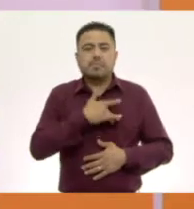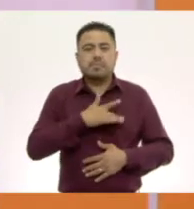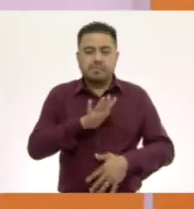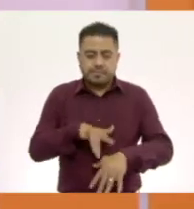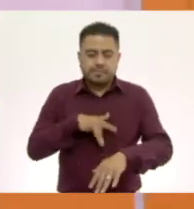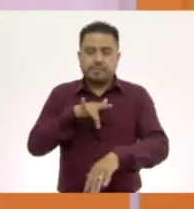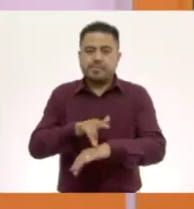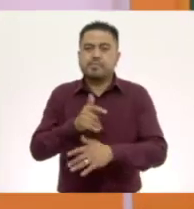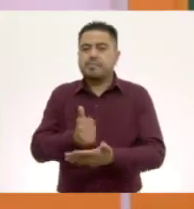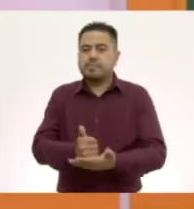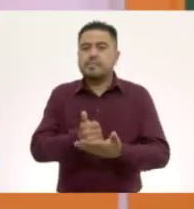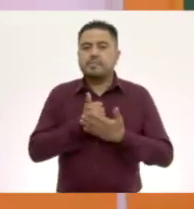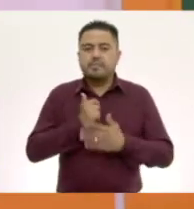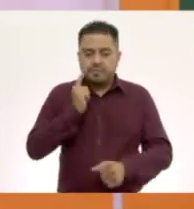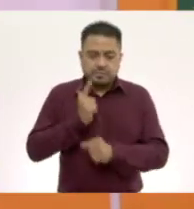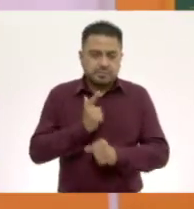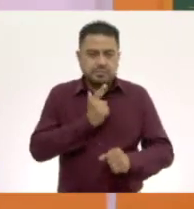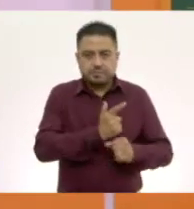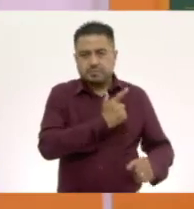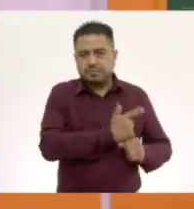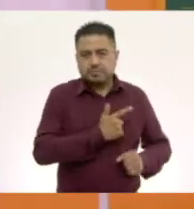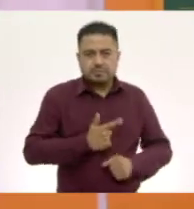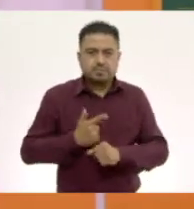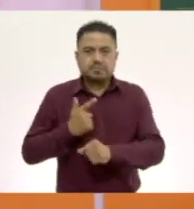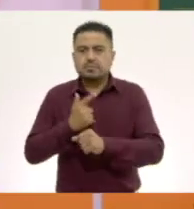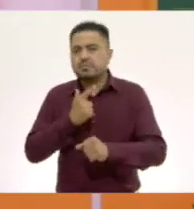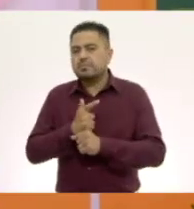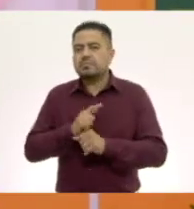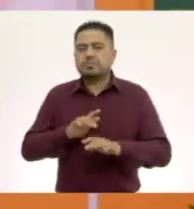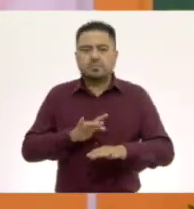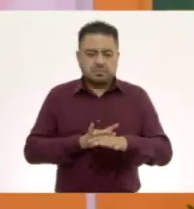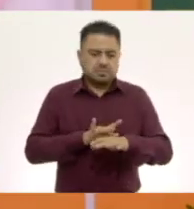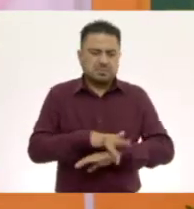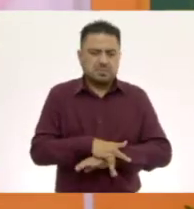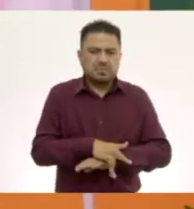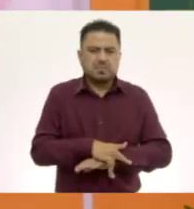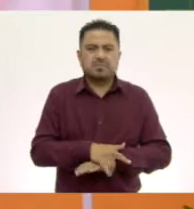tacto nos ayuda a identificar texturas.